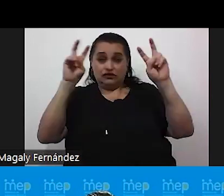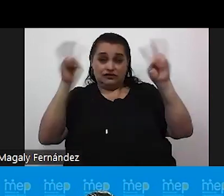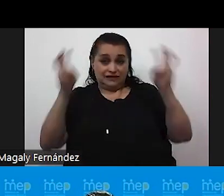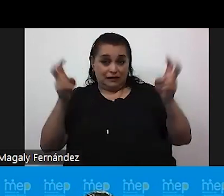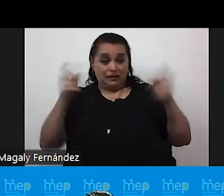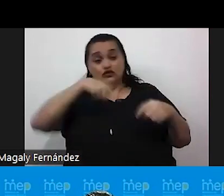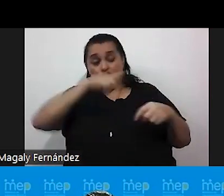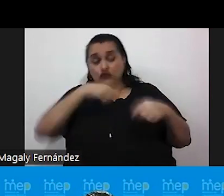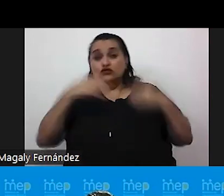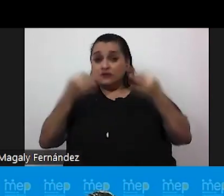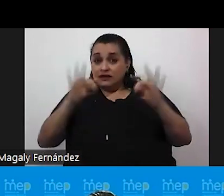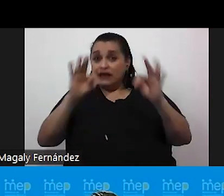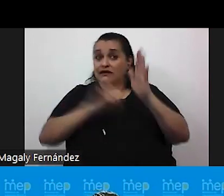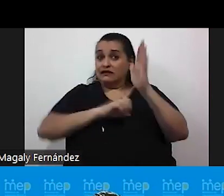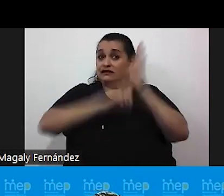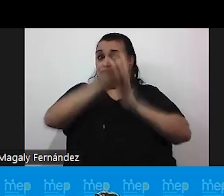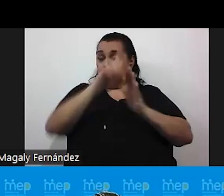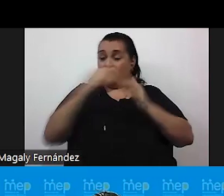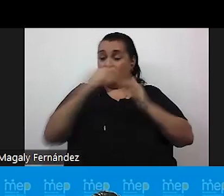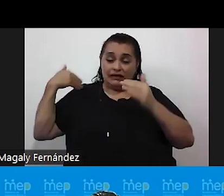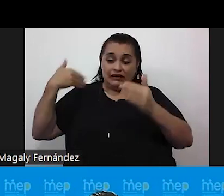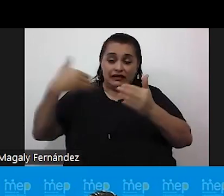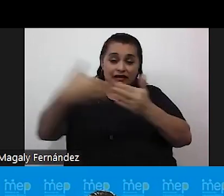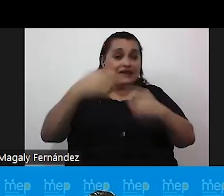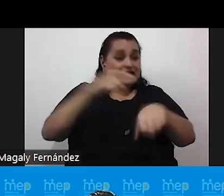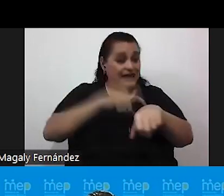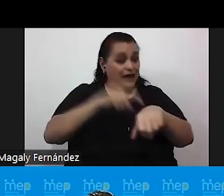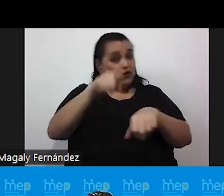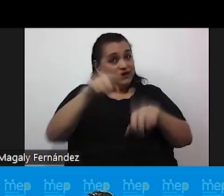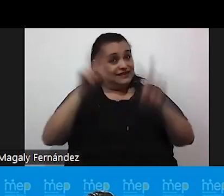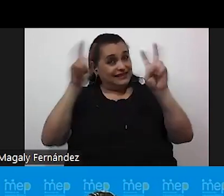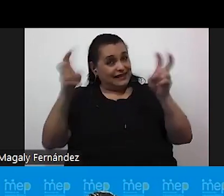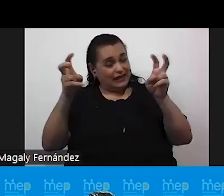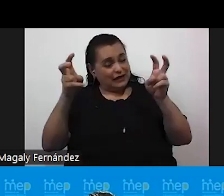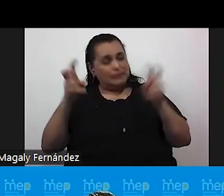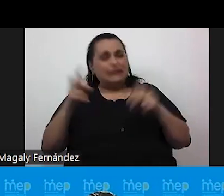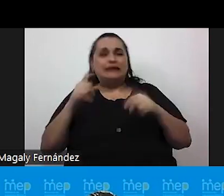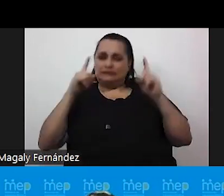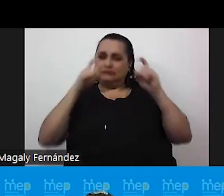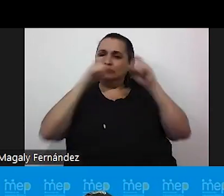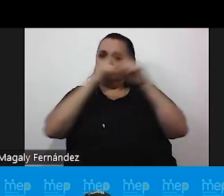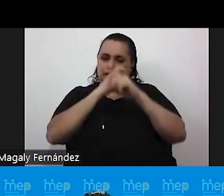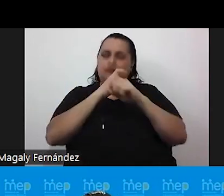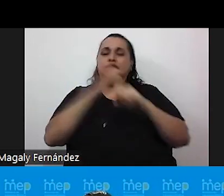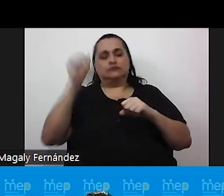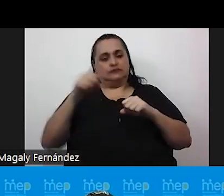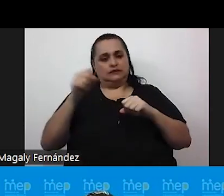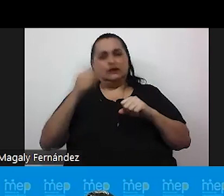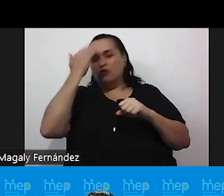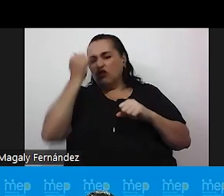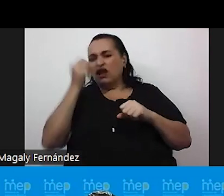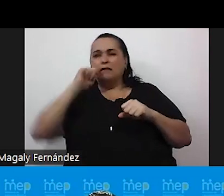tratado de desarrollar a largo del tiempo, esta es una que se vuelve un tema complejo por todos los